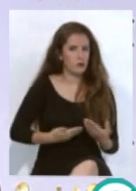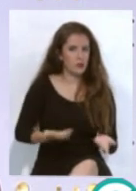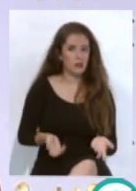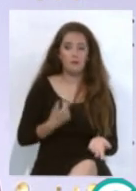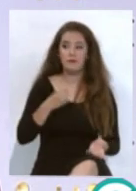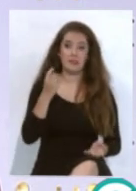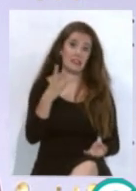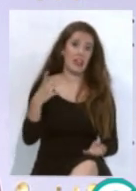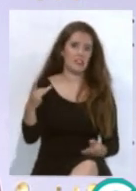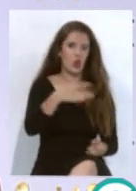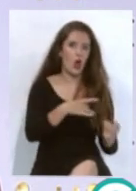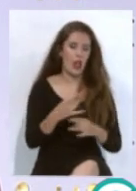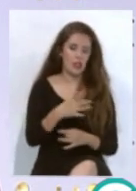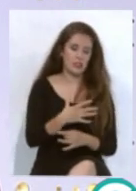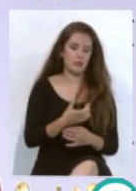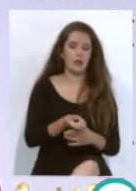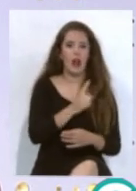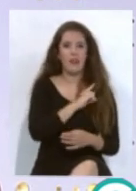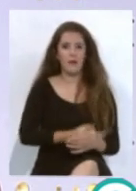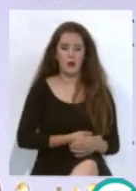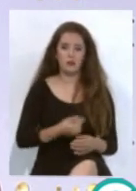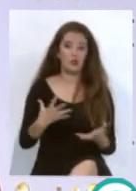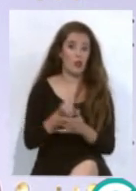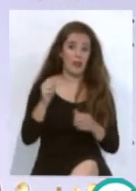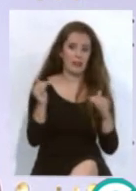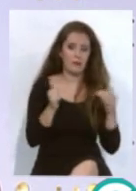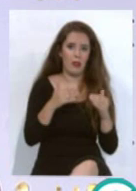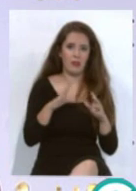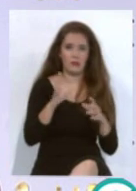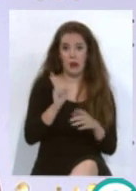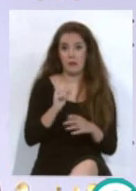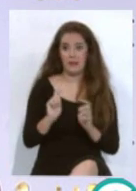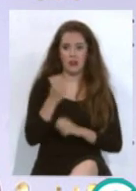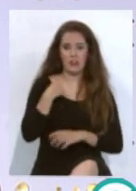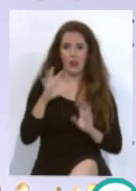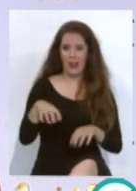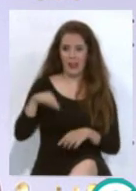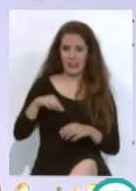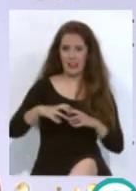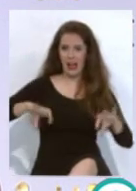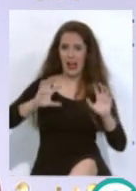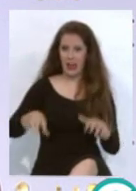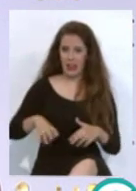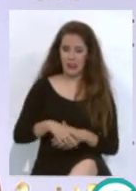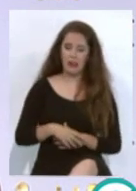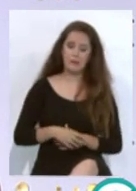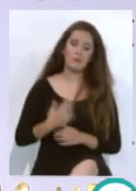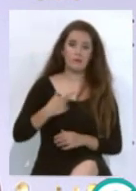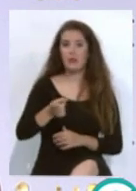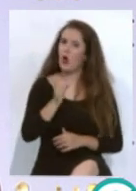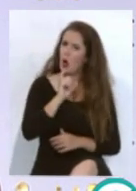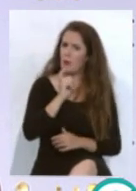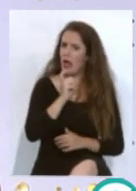le metió tres goles al Deportivo, creo que en toda la temporada solo lo había conseguido el Cádiz aquí en Carranza, o sea que era complicado,